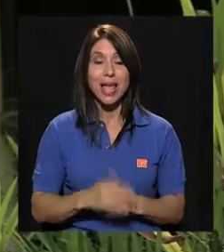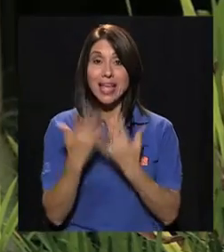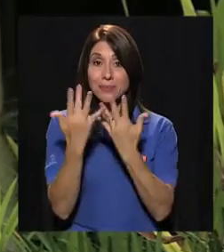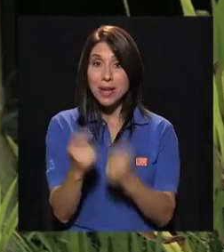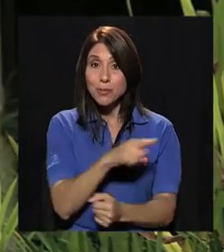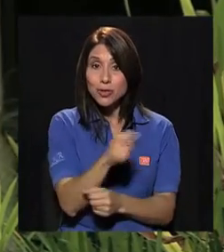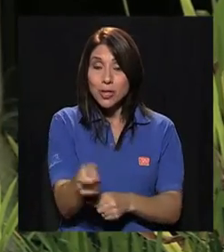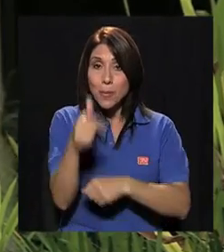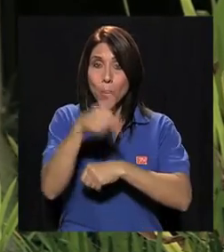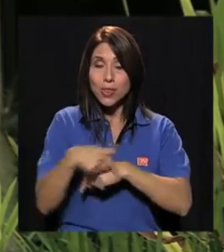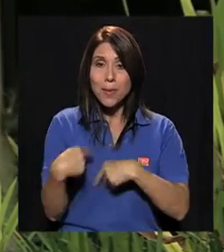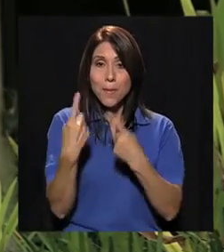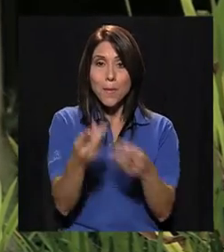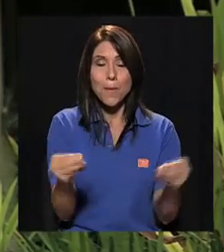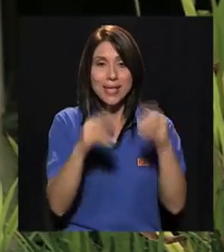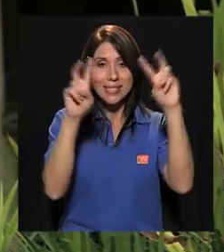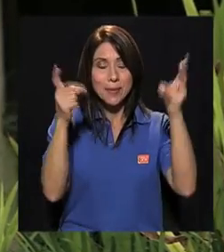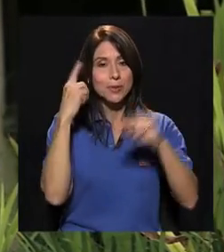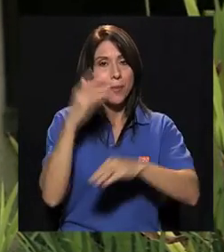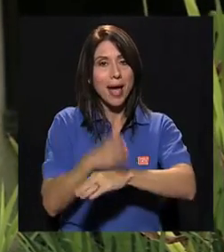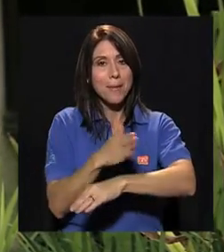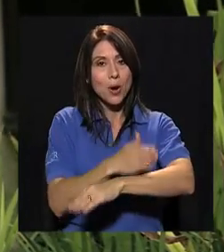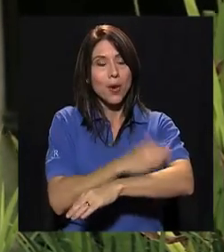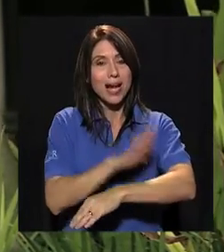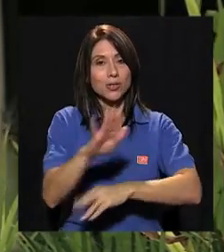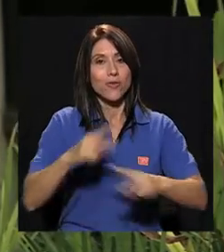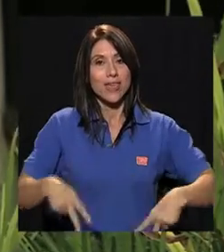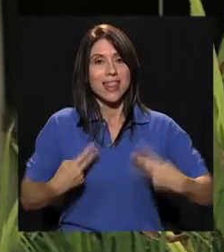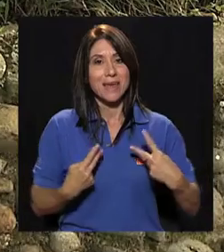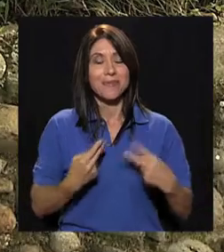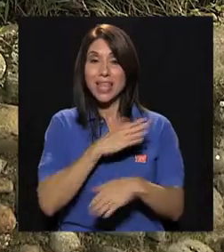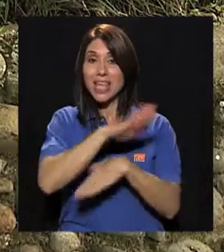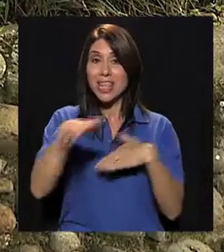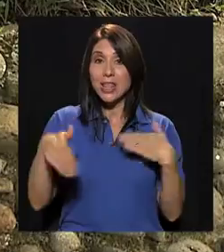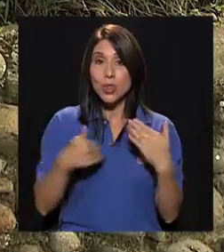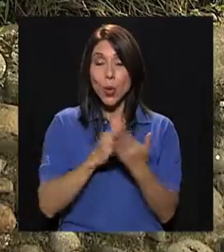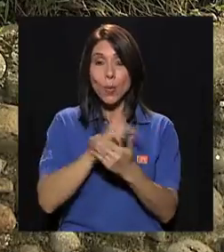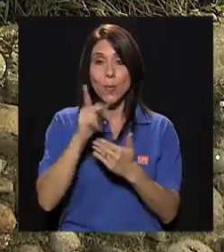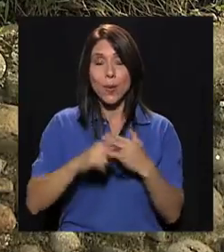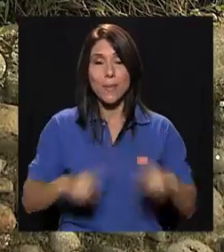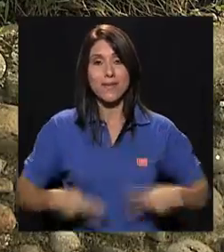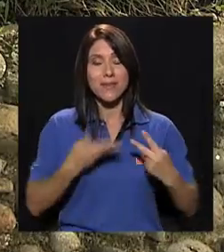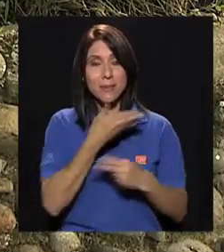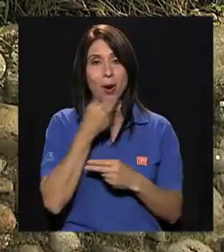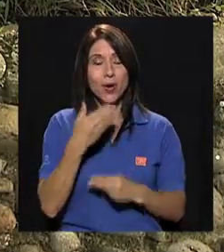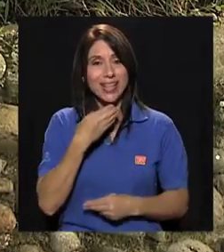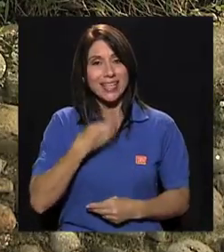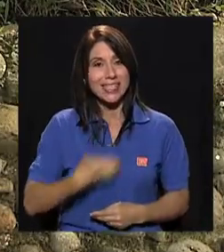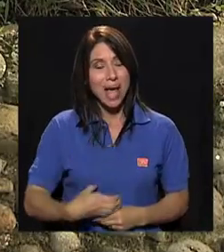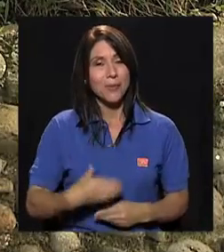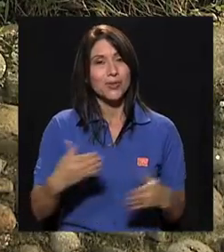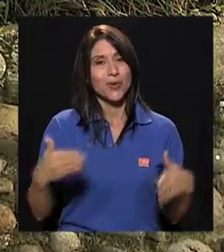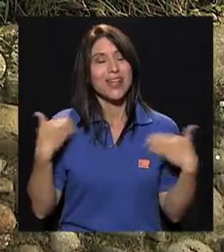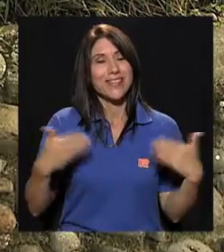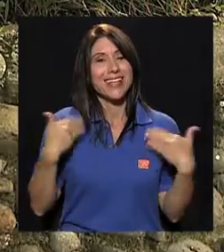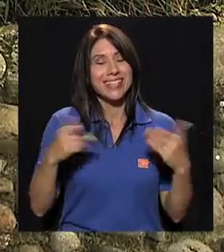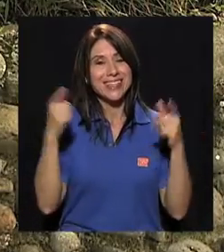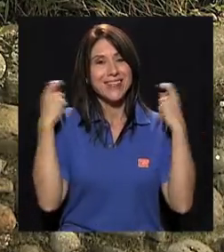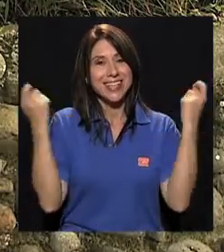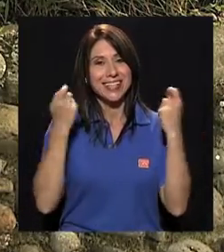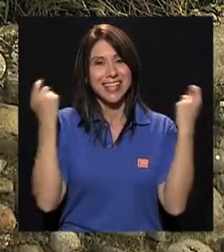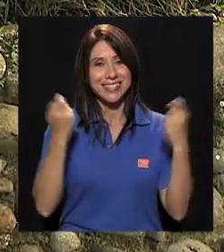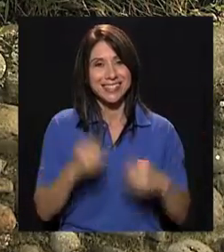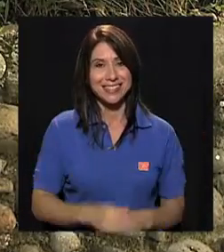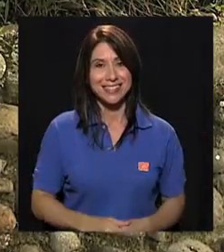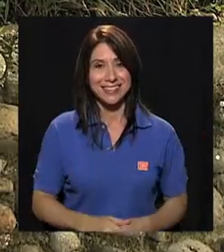Los esperamos pronto con más temas para mejorar su vida. Y de parte de todos en Vivir Mejor les deseamos unas